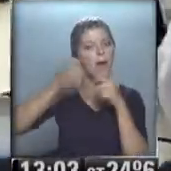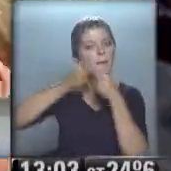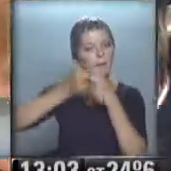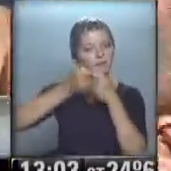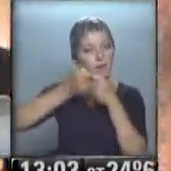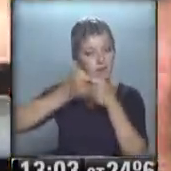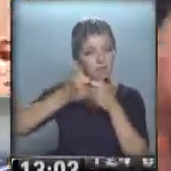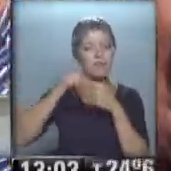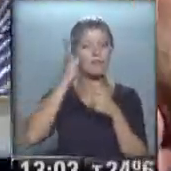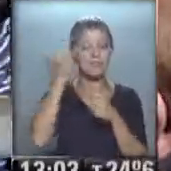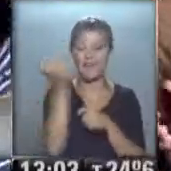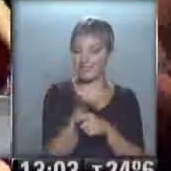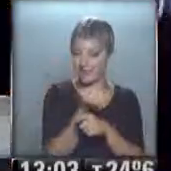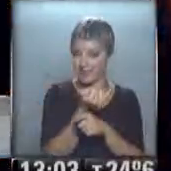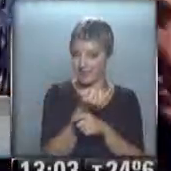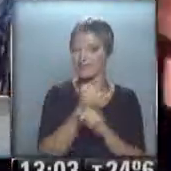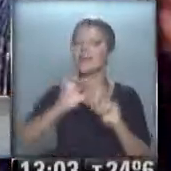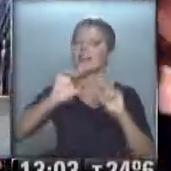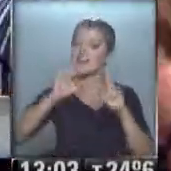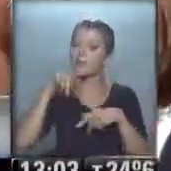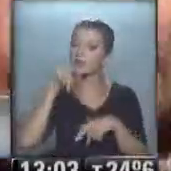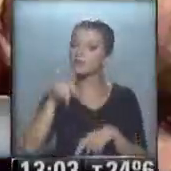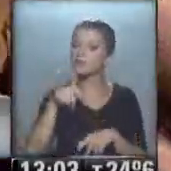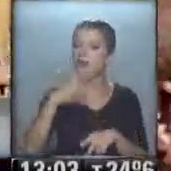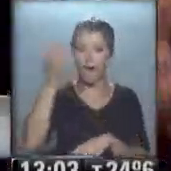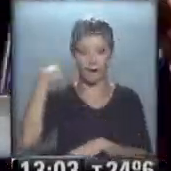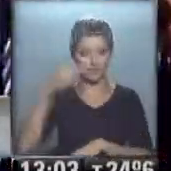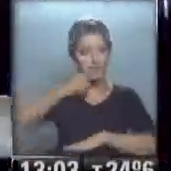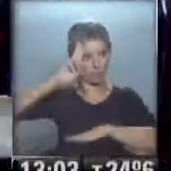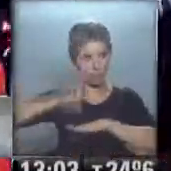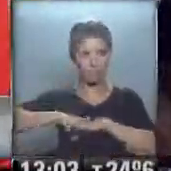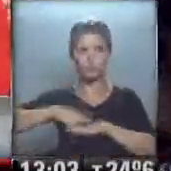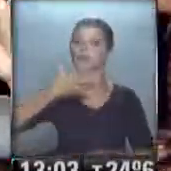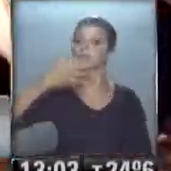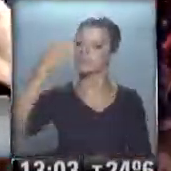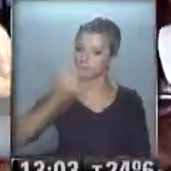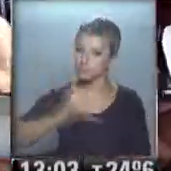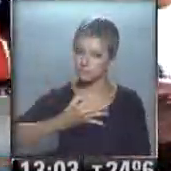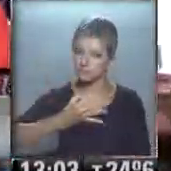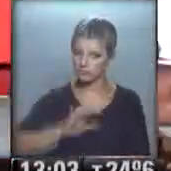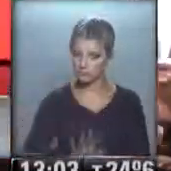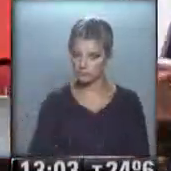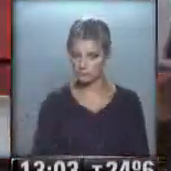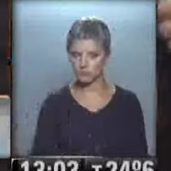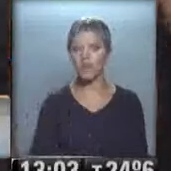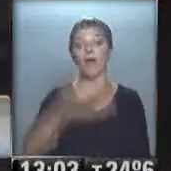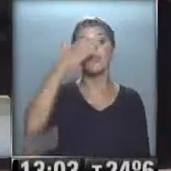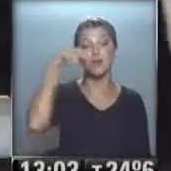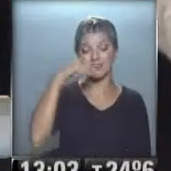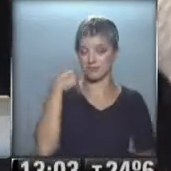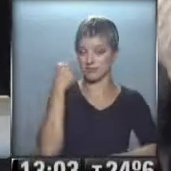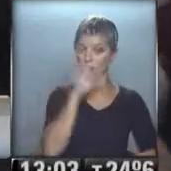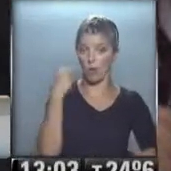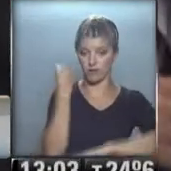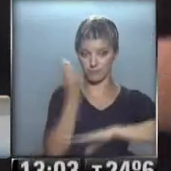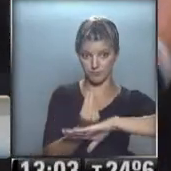gobiernos estaduales y federal y el cumplimiento de sus principales metas de campaña. Tras ganar la presidencia en la